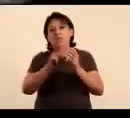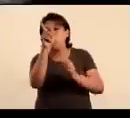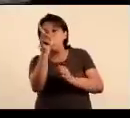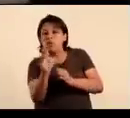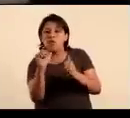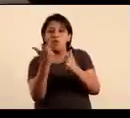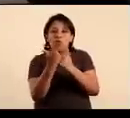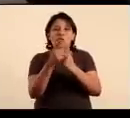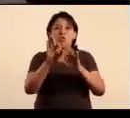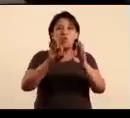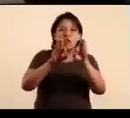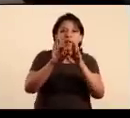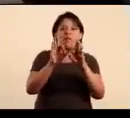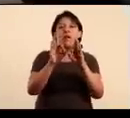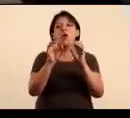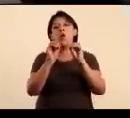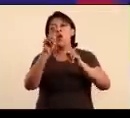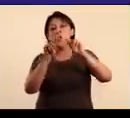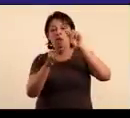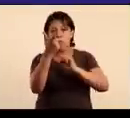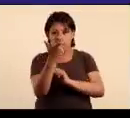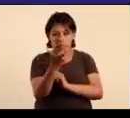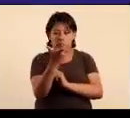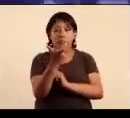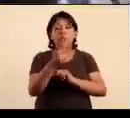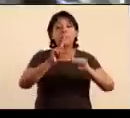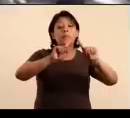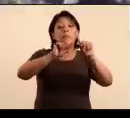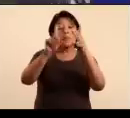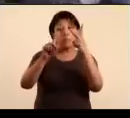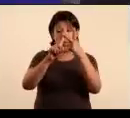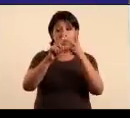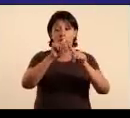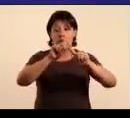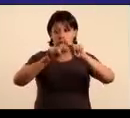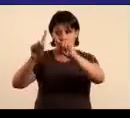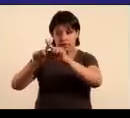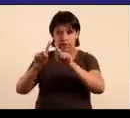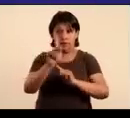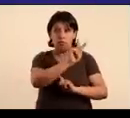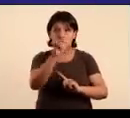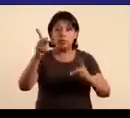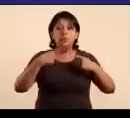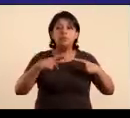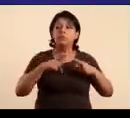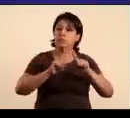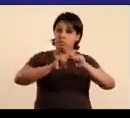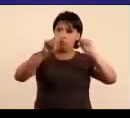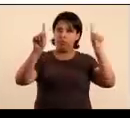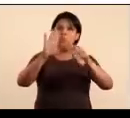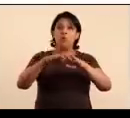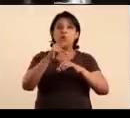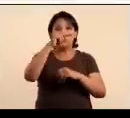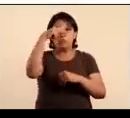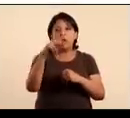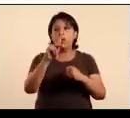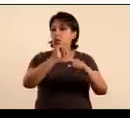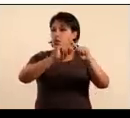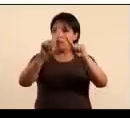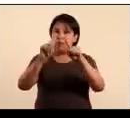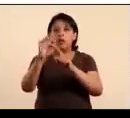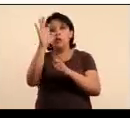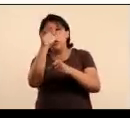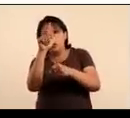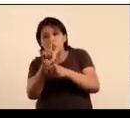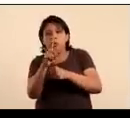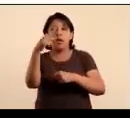su puesto o su nivel socioeconómico. Diversidad. Todas las personas somos diferentes. Por eso México es un país diverso, en sus culturas,